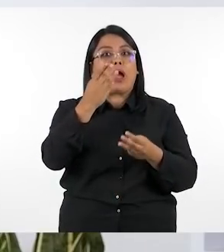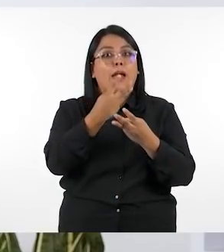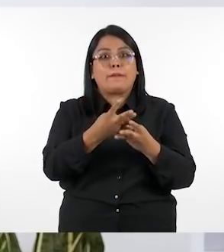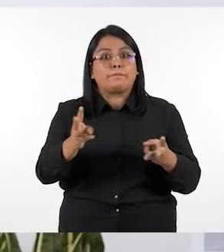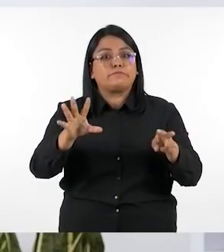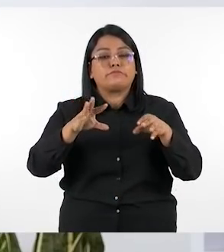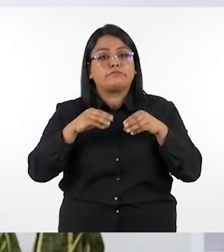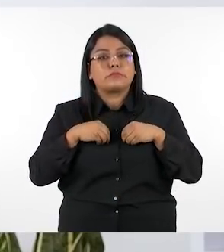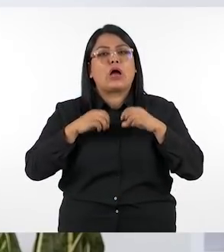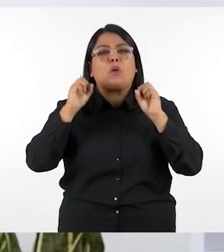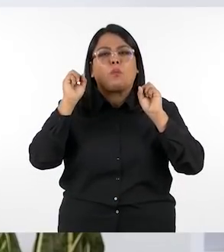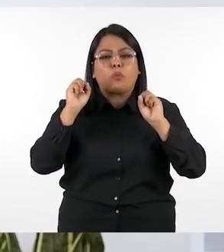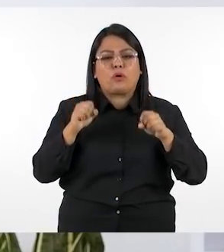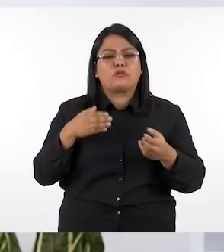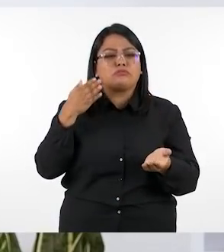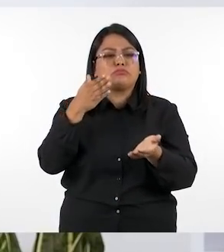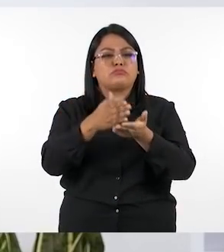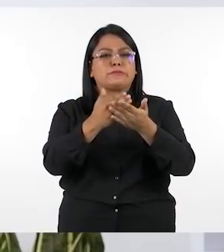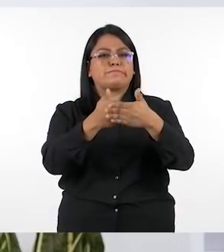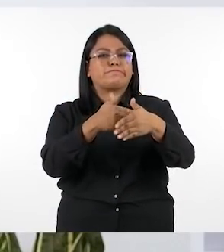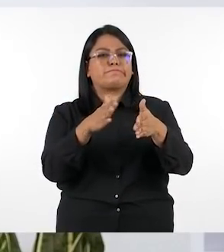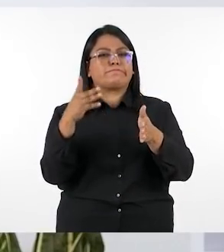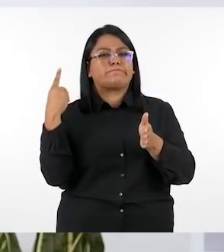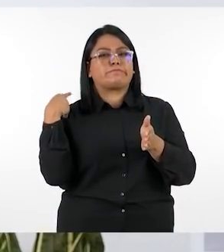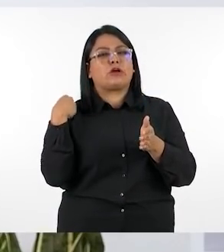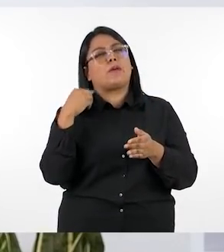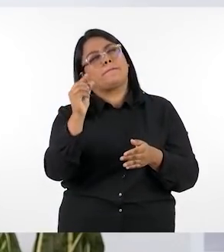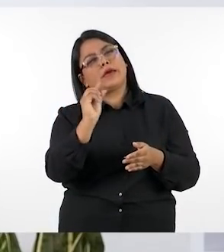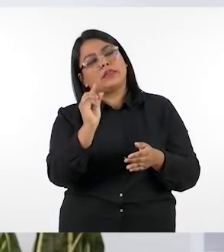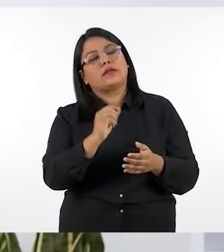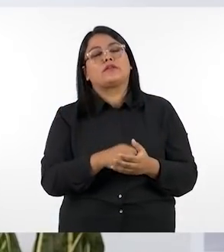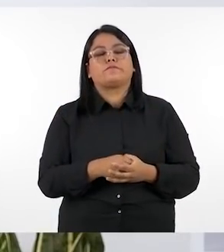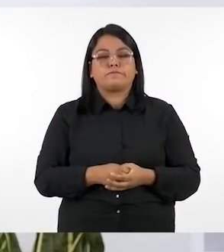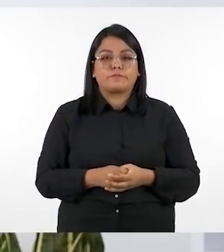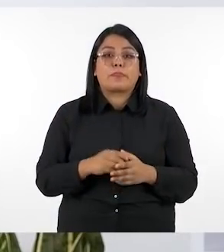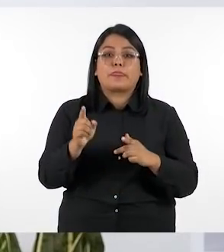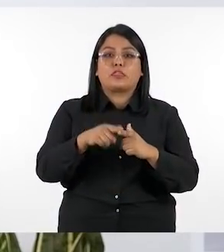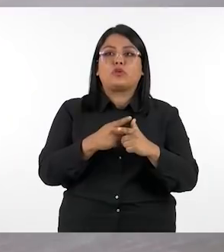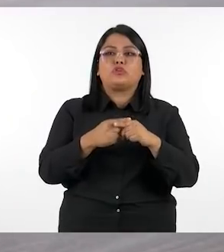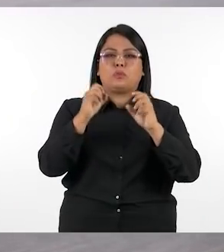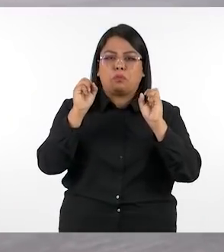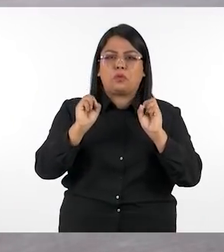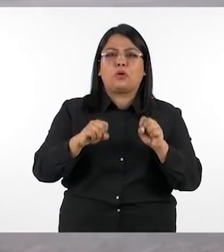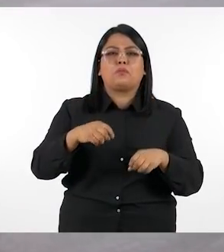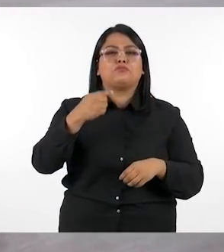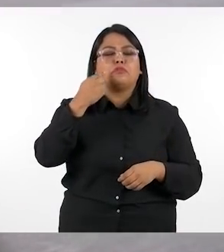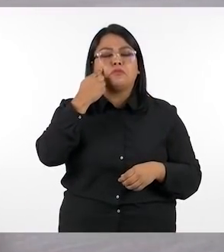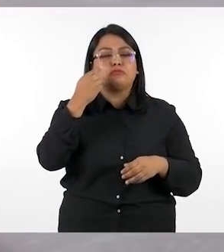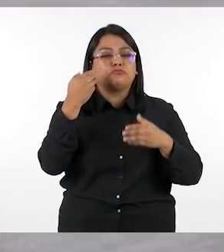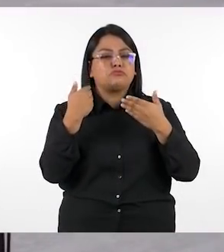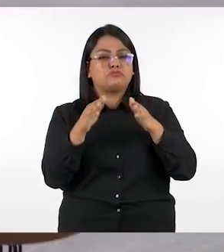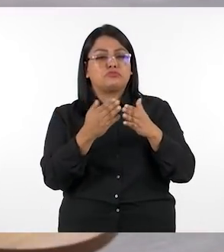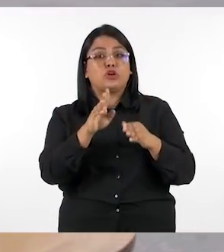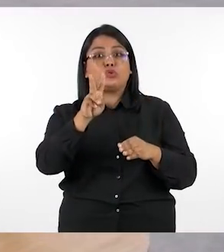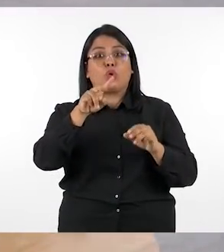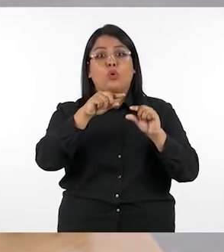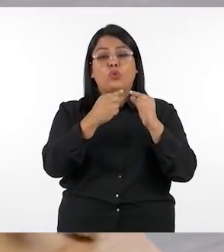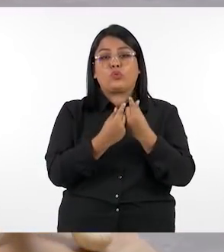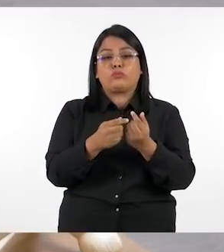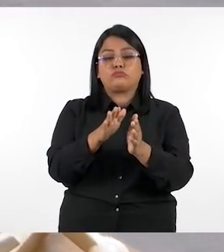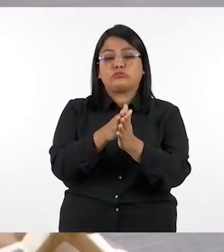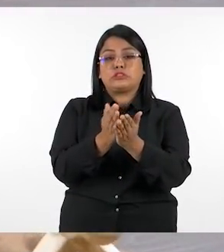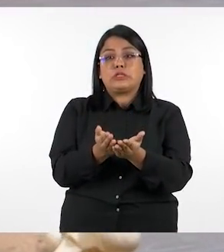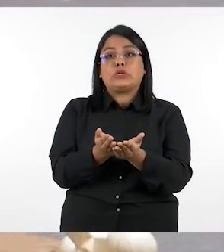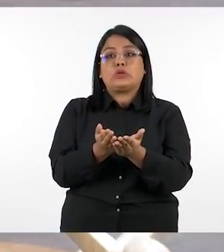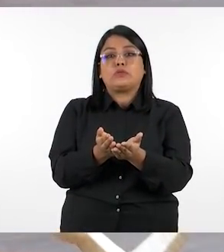material pueden acudir a la dirección y solicitar entonces lo podemos diferenciar en dos grupos el libro de